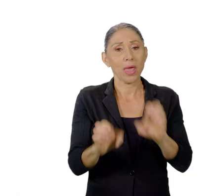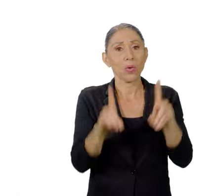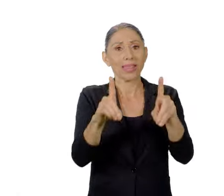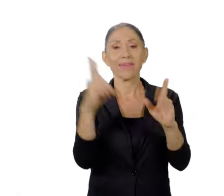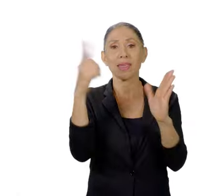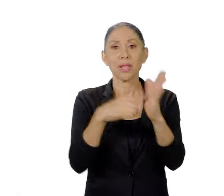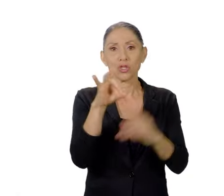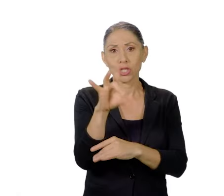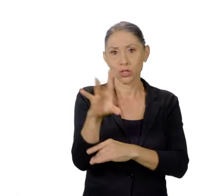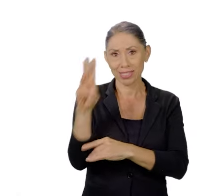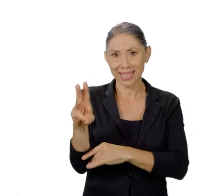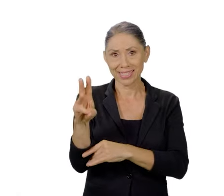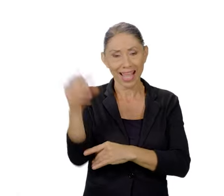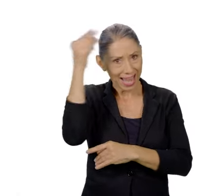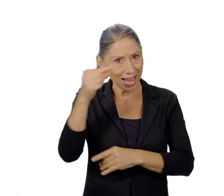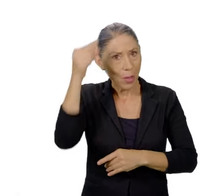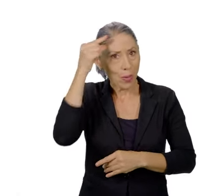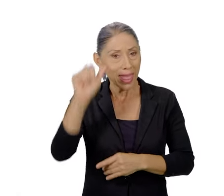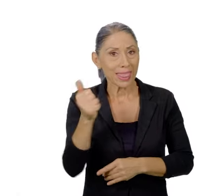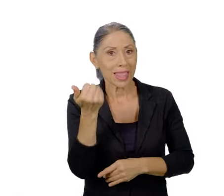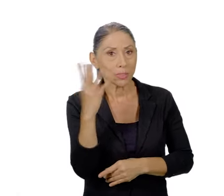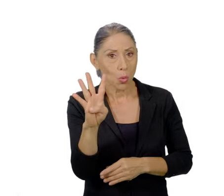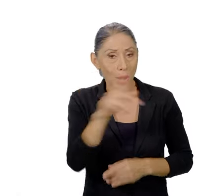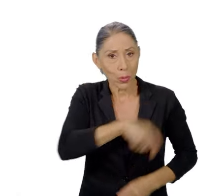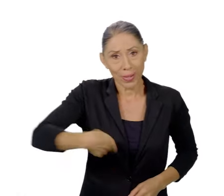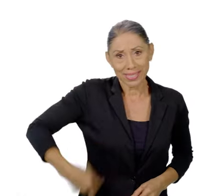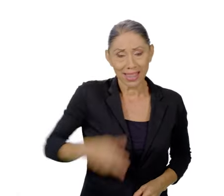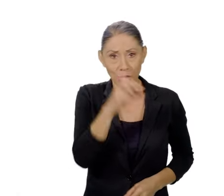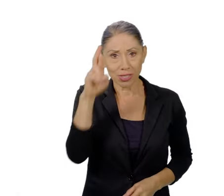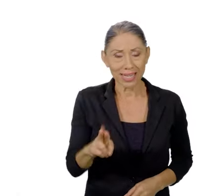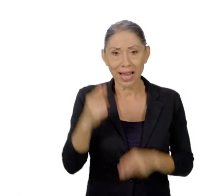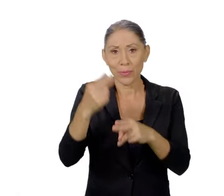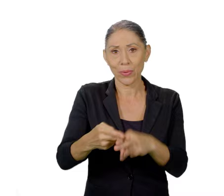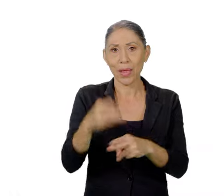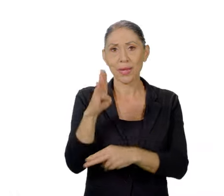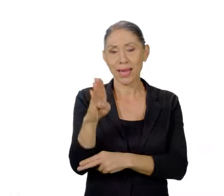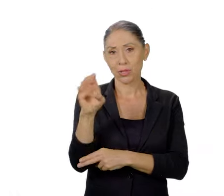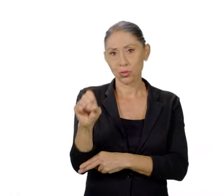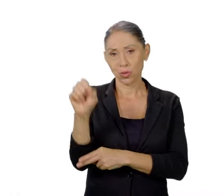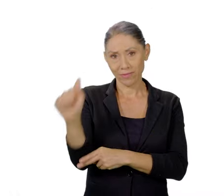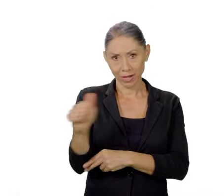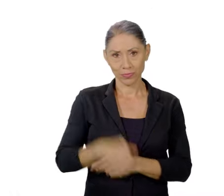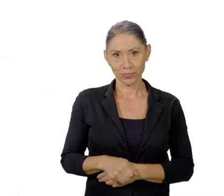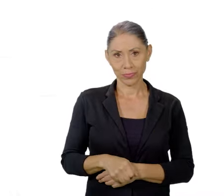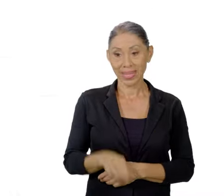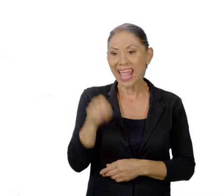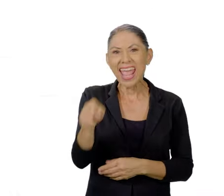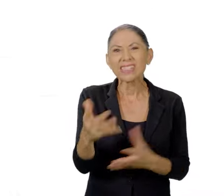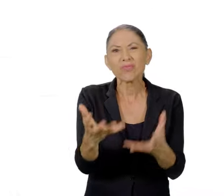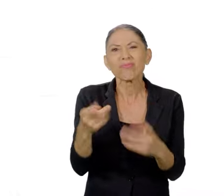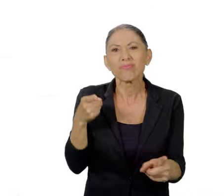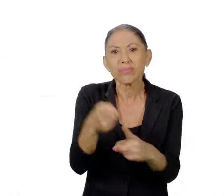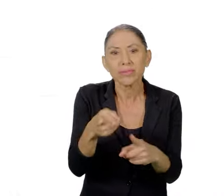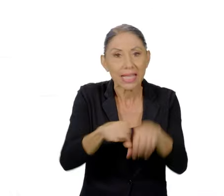1886 en la administración del decimocuarto presidente de Costa Rica, Bernardo Soto Alfaro. Esta